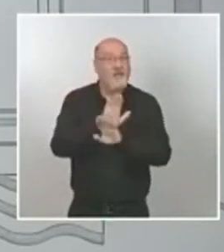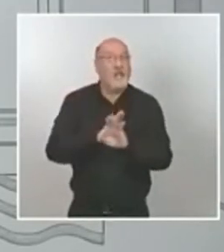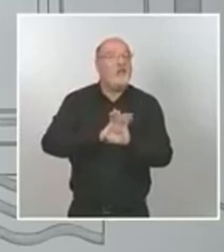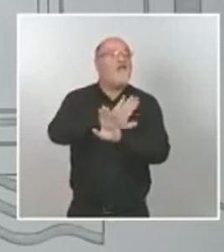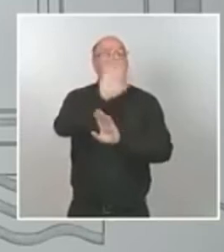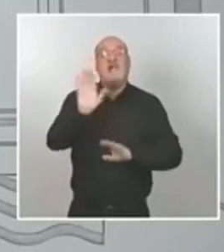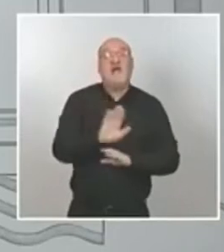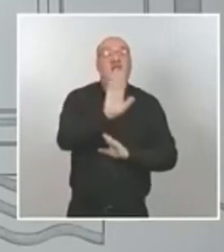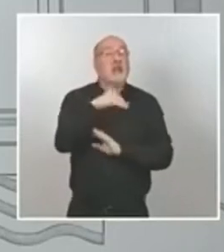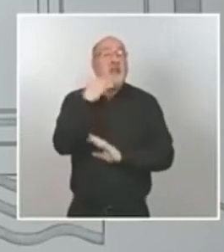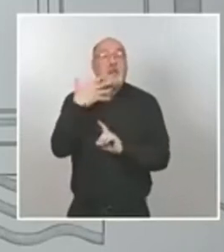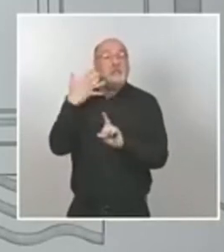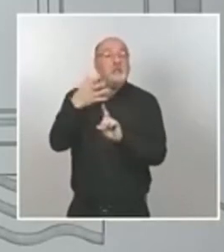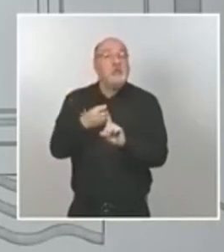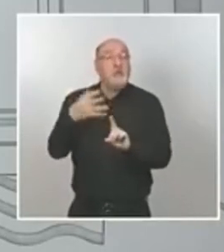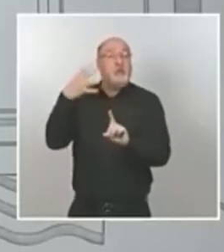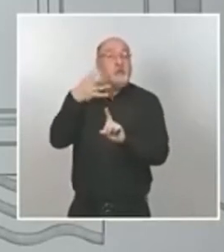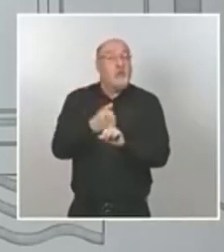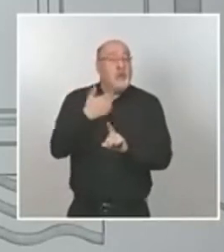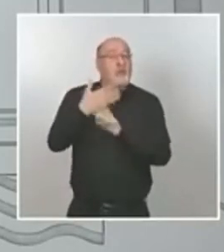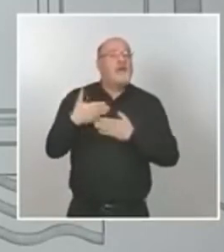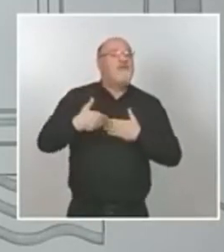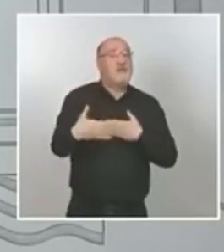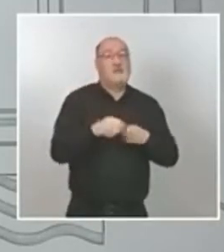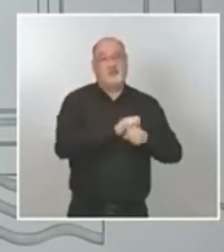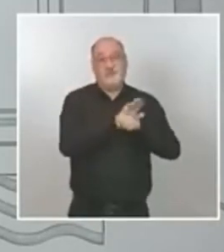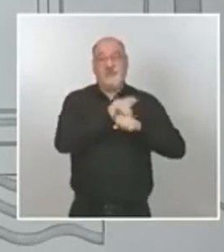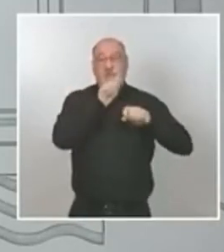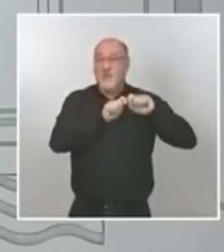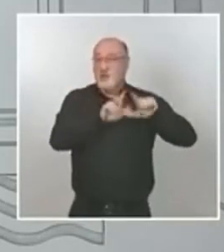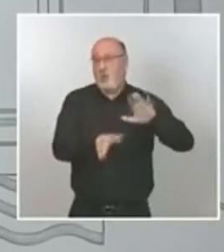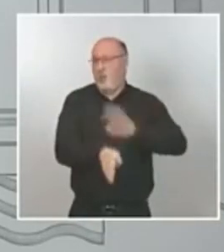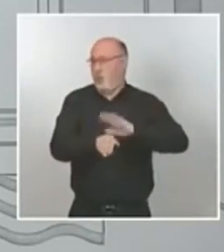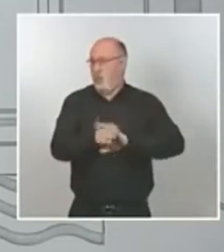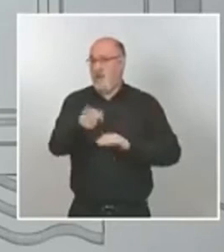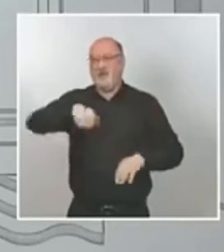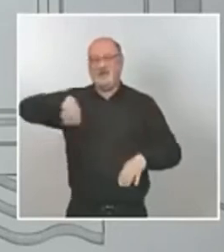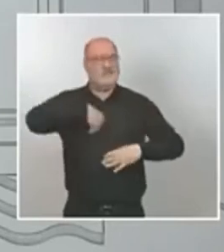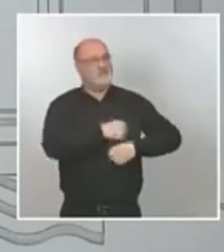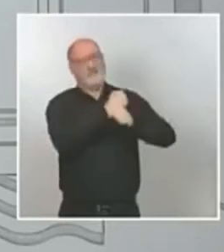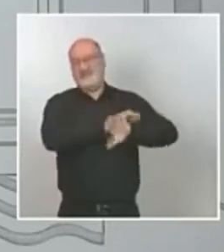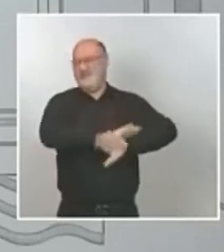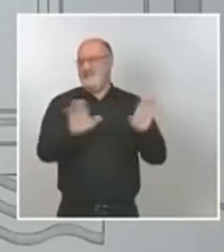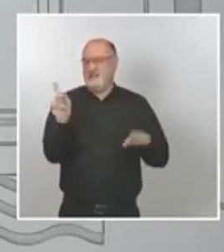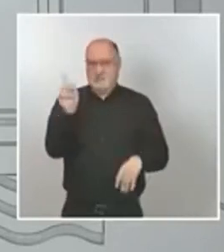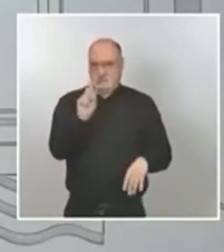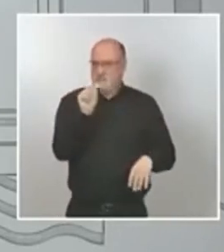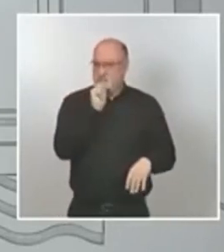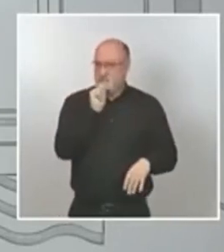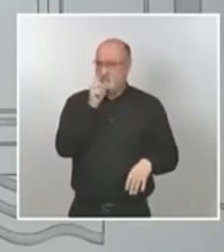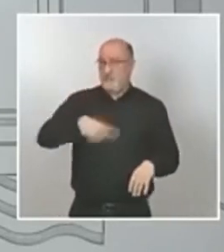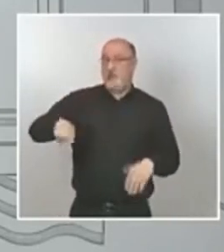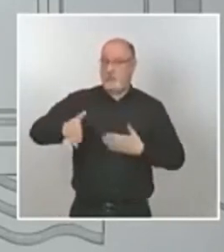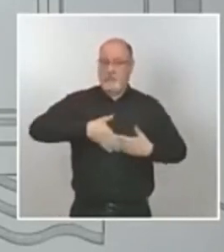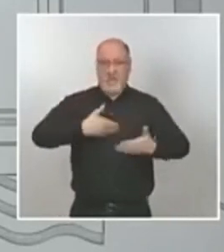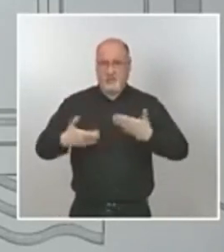todavía un trecho el virus no está derrotado el virus no está derrotado y está en nuestro alcance evitar un